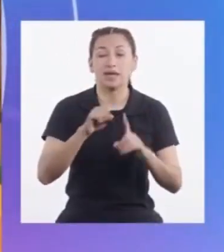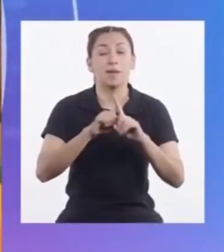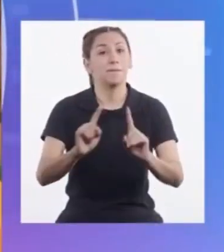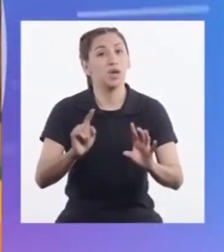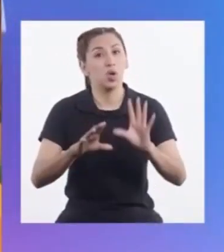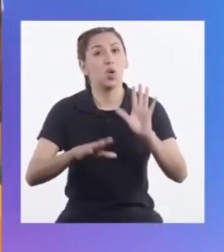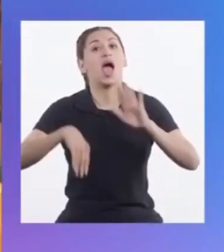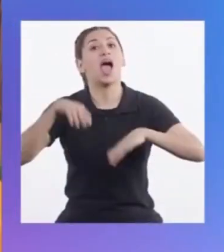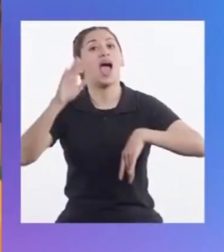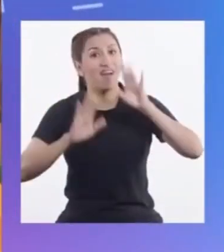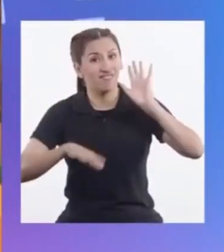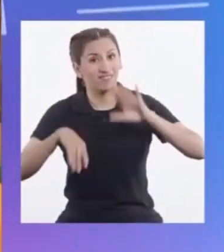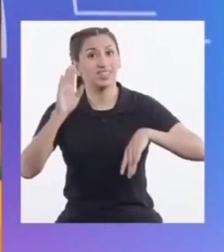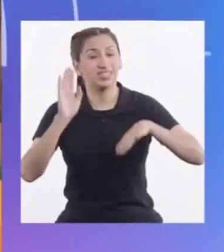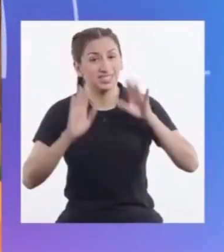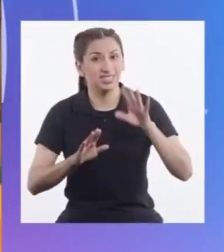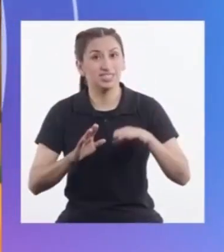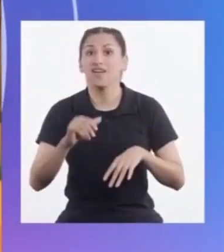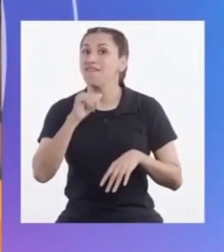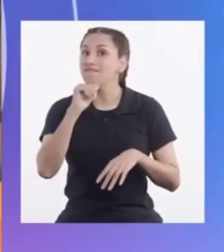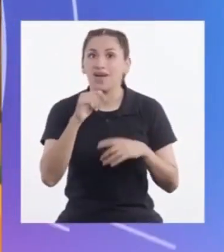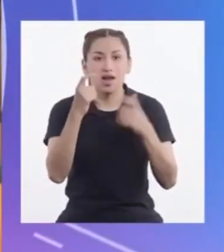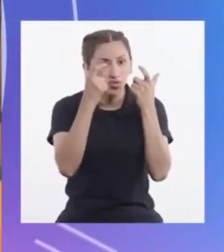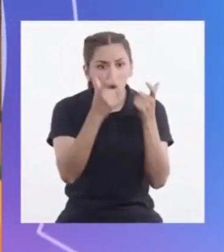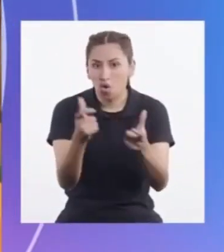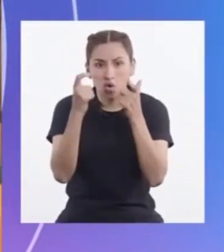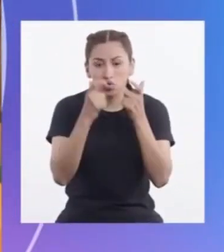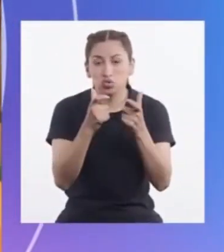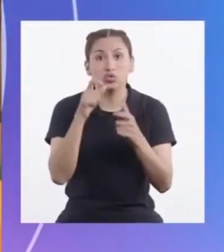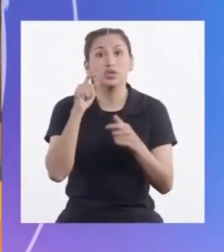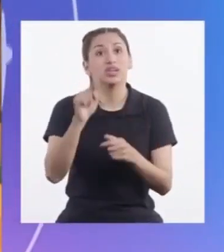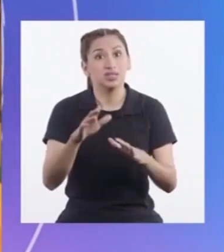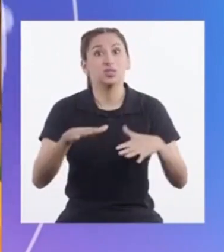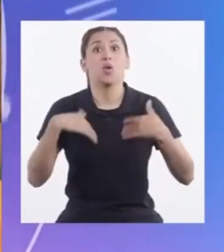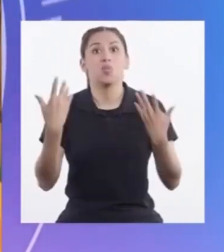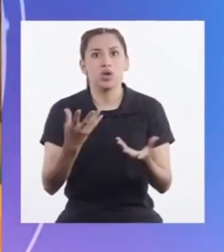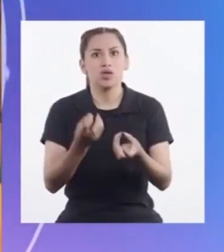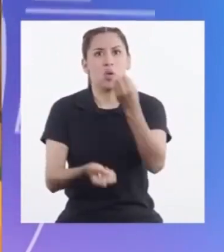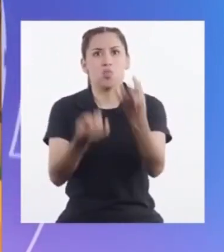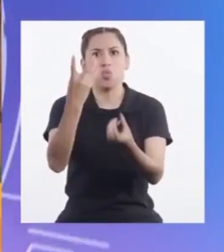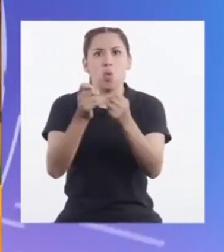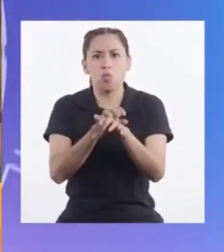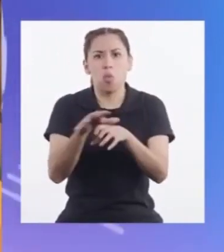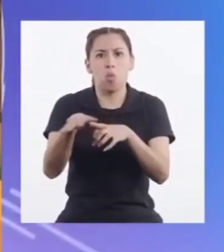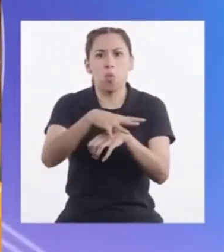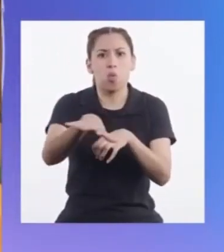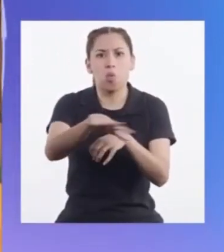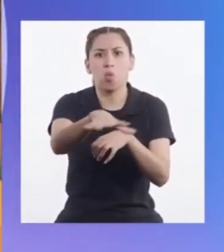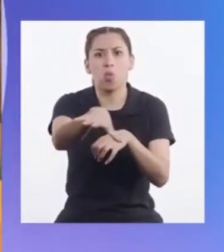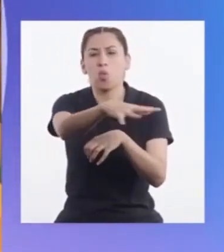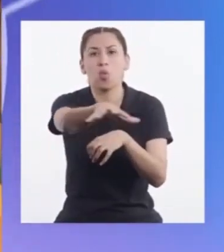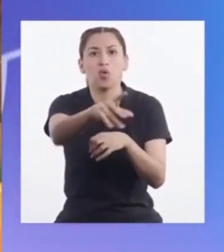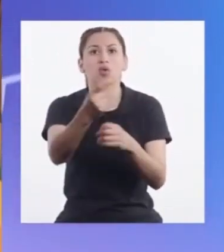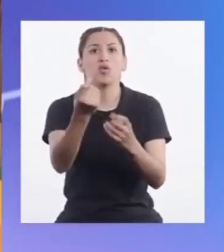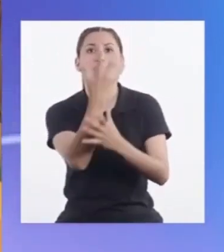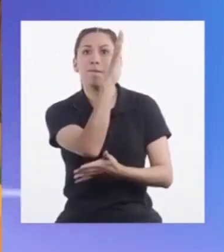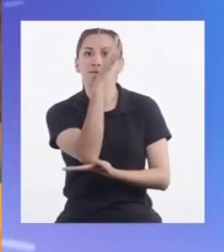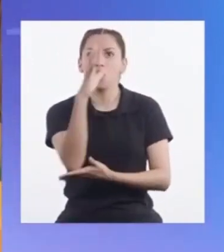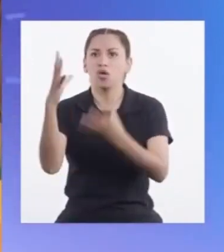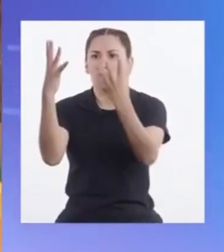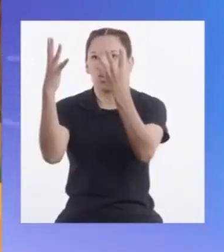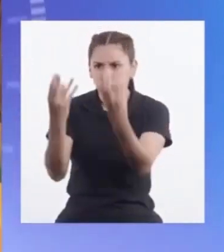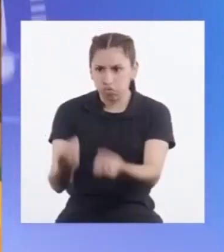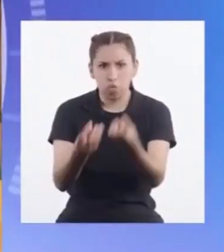Pero muchas veces Se hace sin control Y eso puede provocar Incendios Que acaban Con